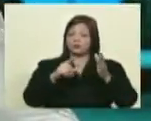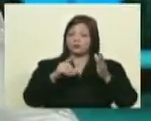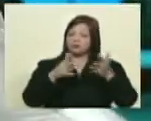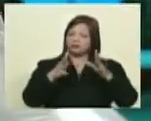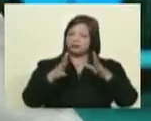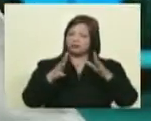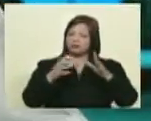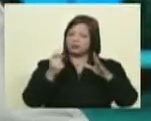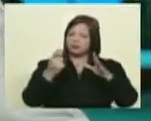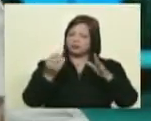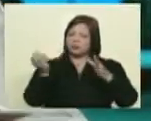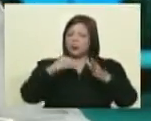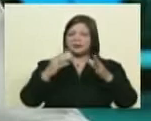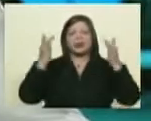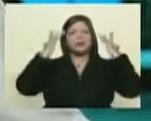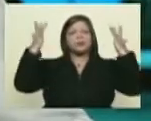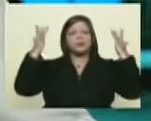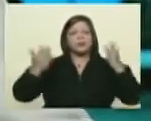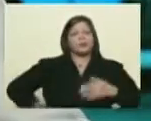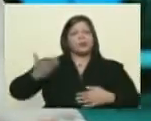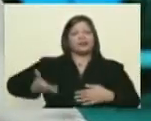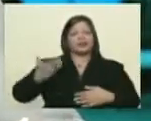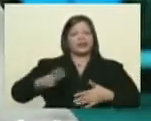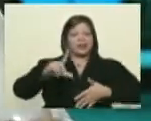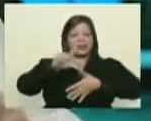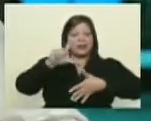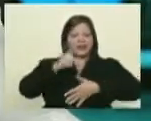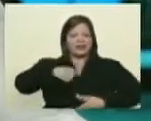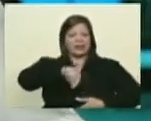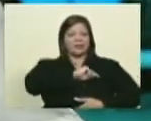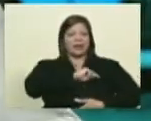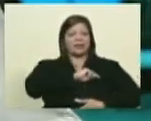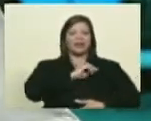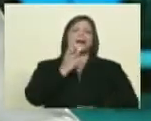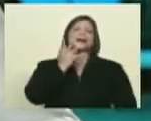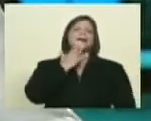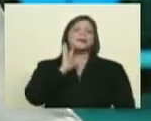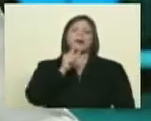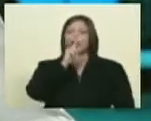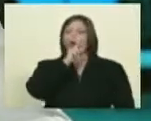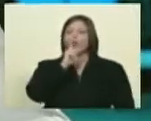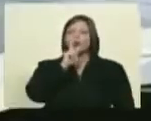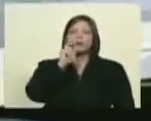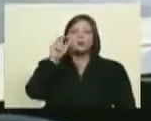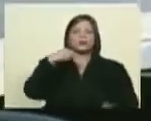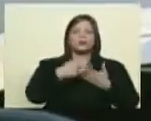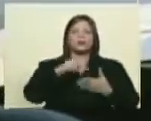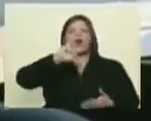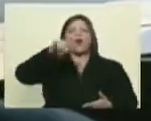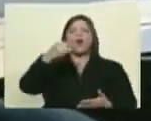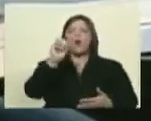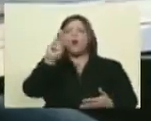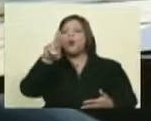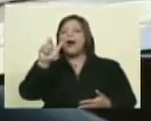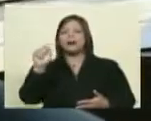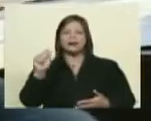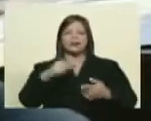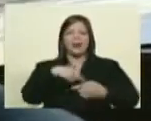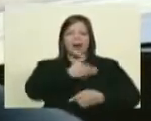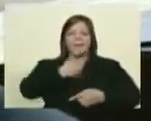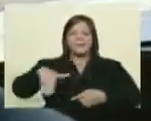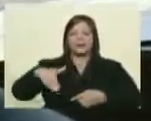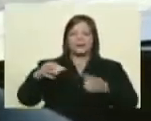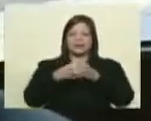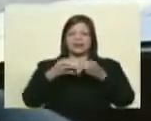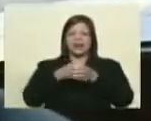algunos de los 11 diarios más importantes en América Latina y en España, y tenemos, por ejemplo, desde Juan Luis Cebrián, ¿no?, que es el presidente ejecutivo del